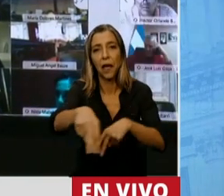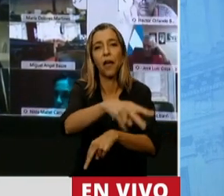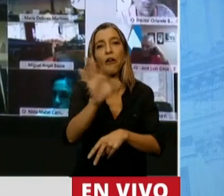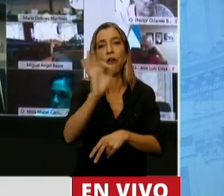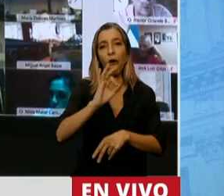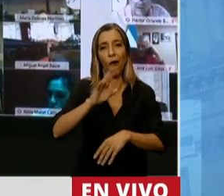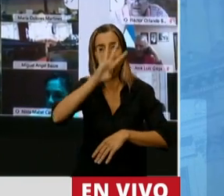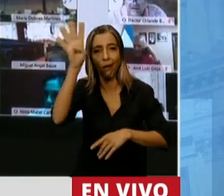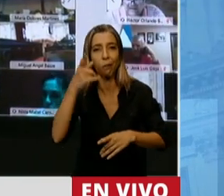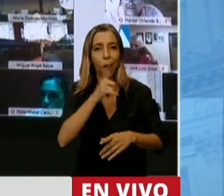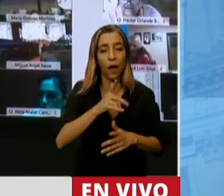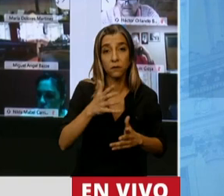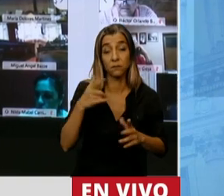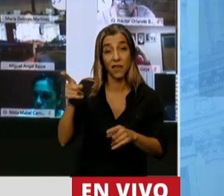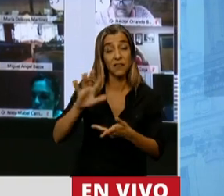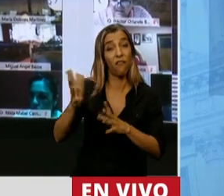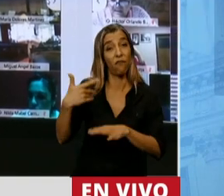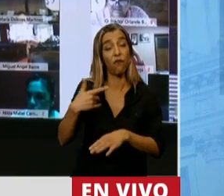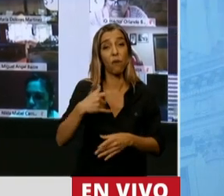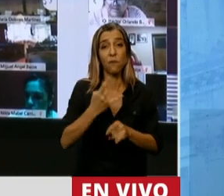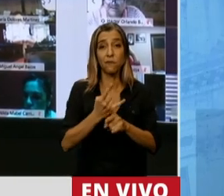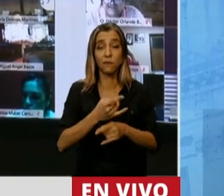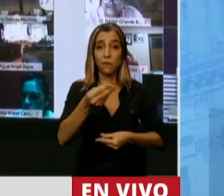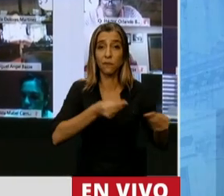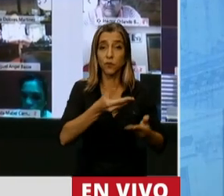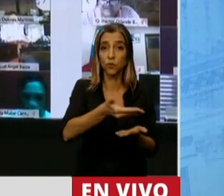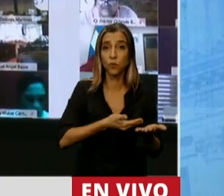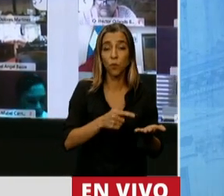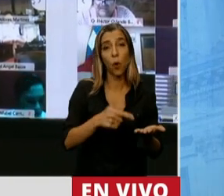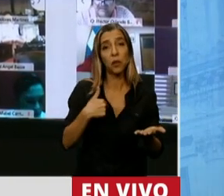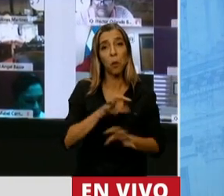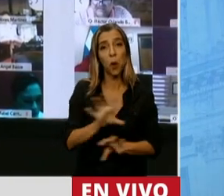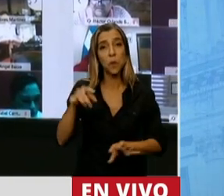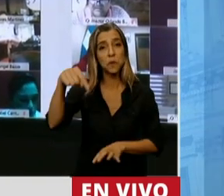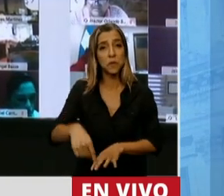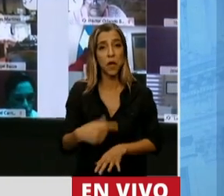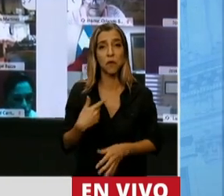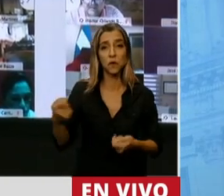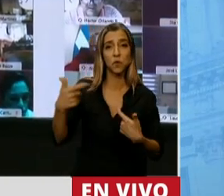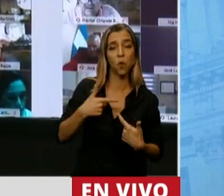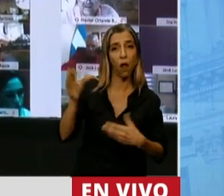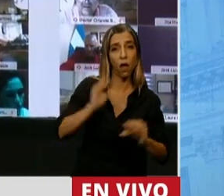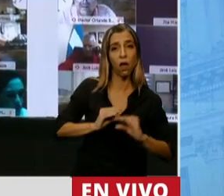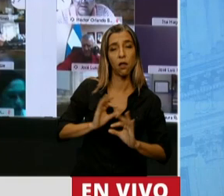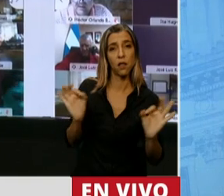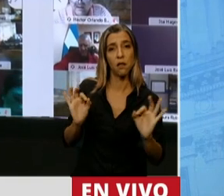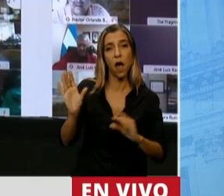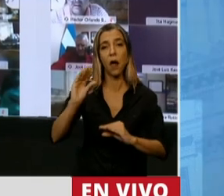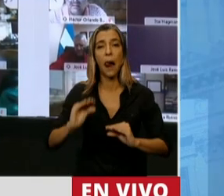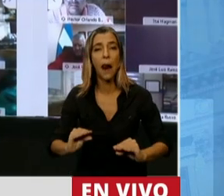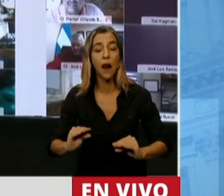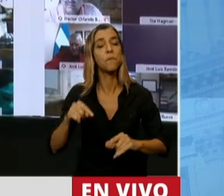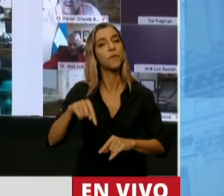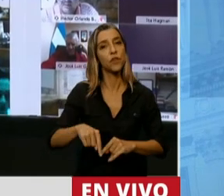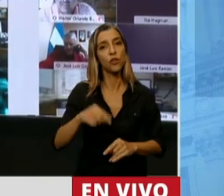fue esconder el presupuesto nacional para las provincias patagónicas y hoy podemos lograr tener un presupuesto que es